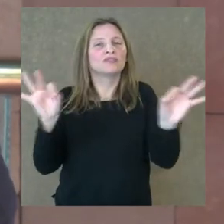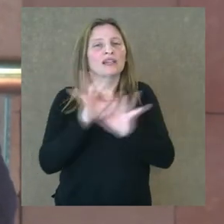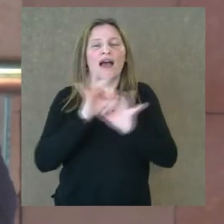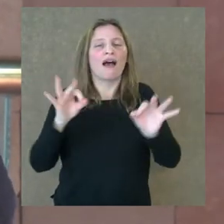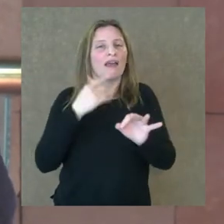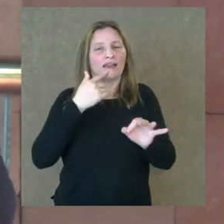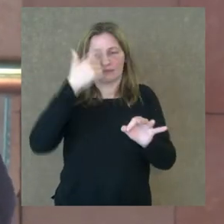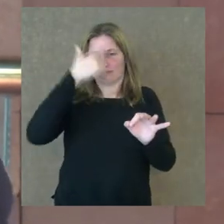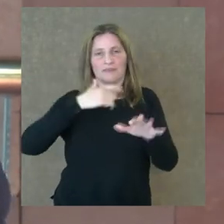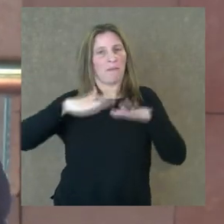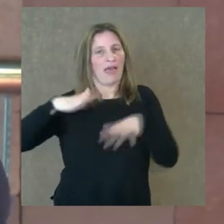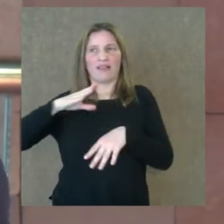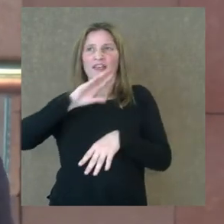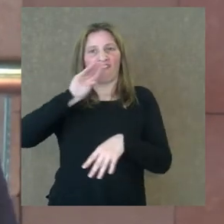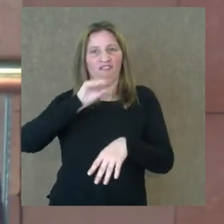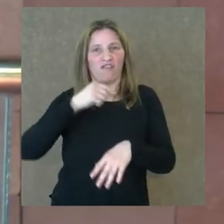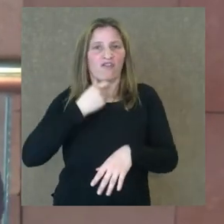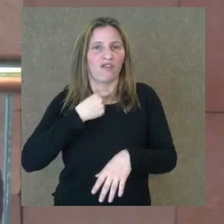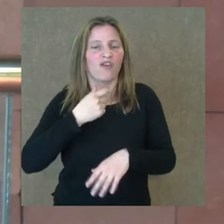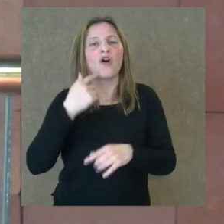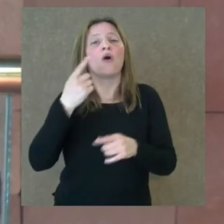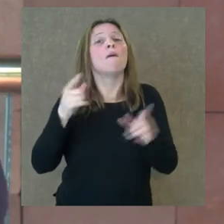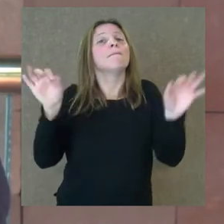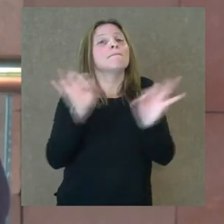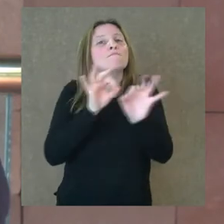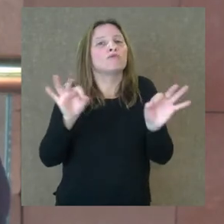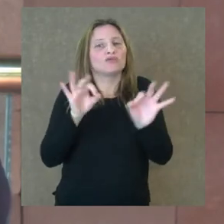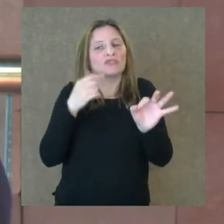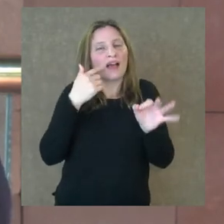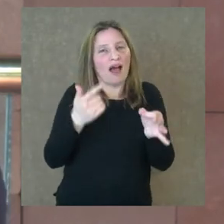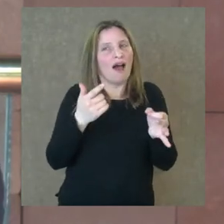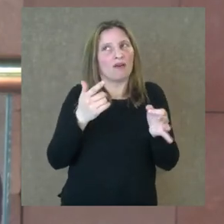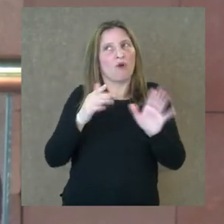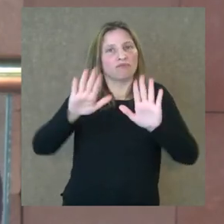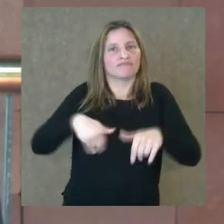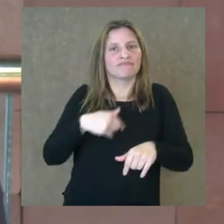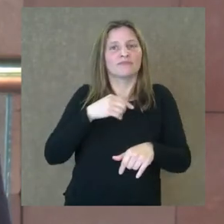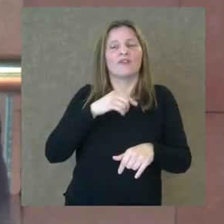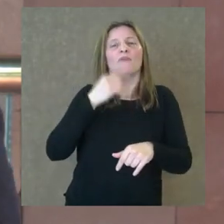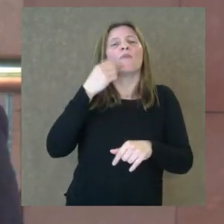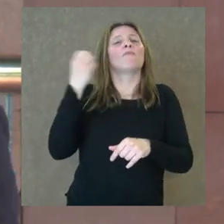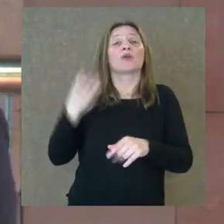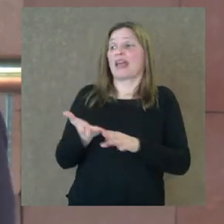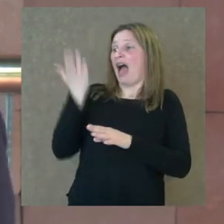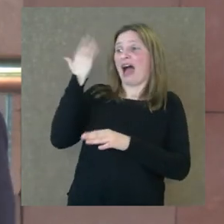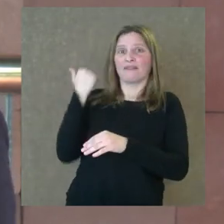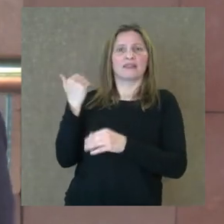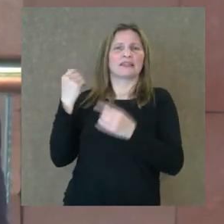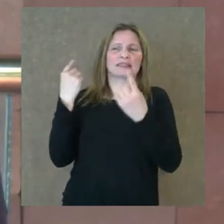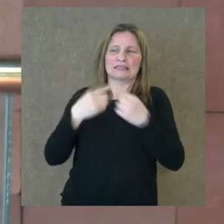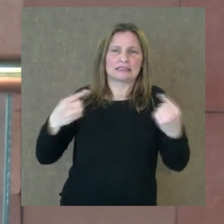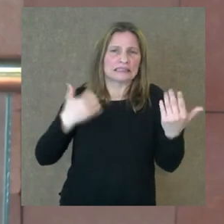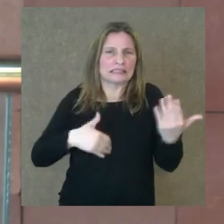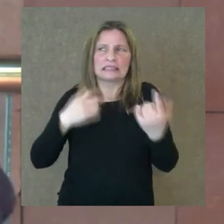vocal. La música barroca tiene la característica de ser muy vocal porque los instrumentos en su principio